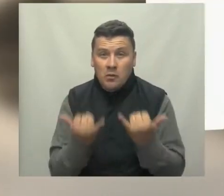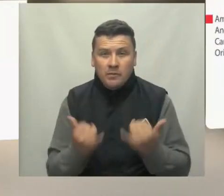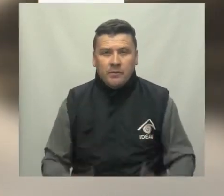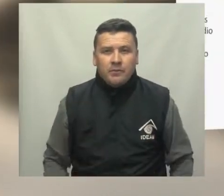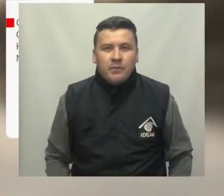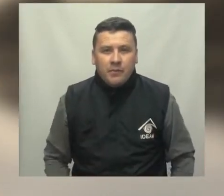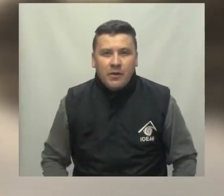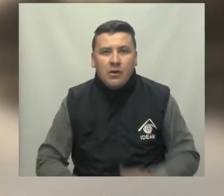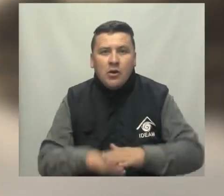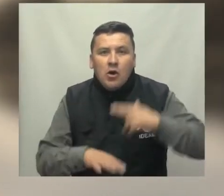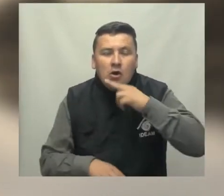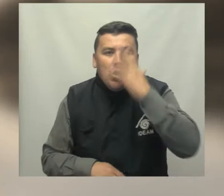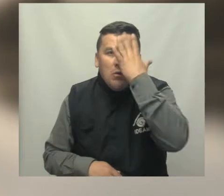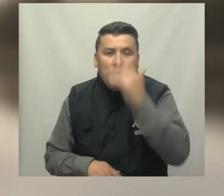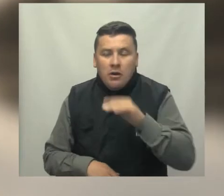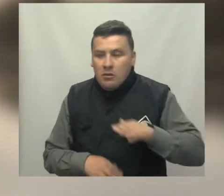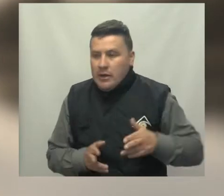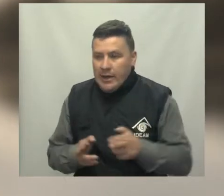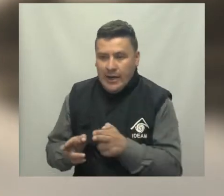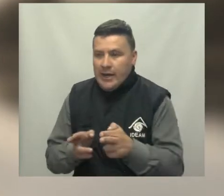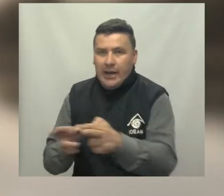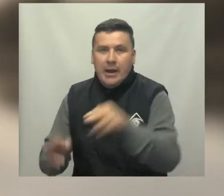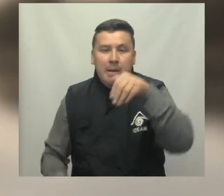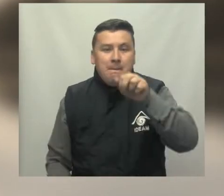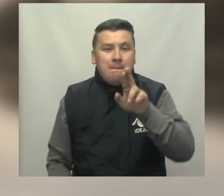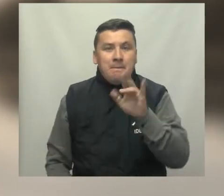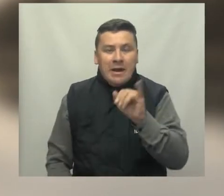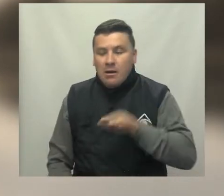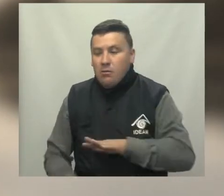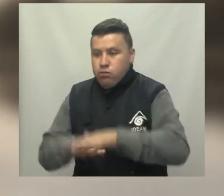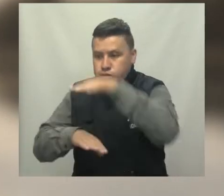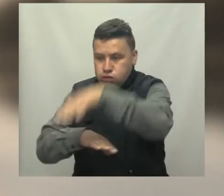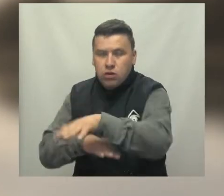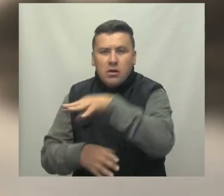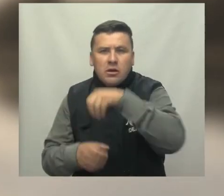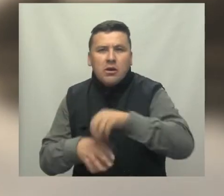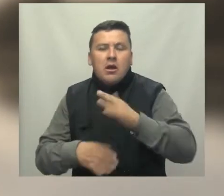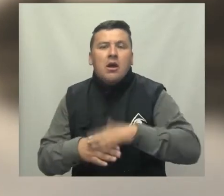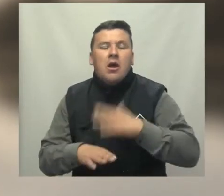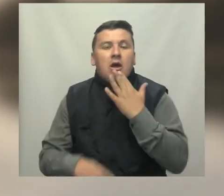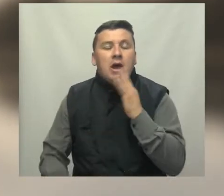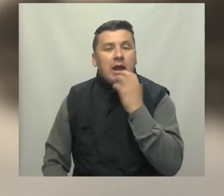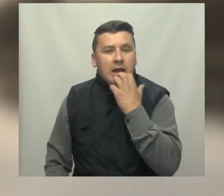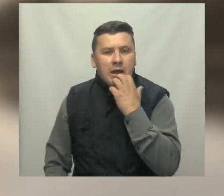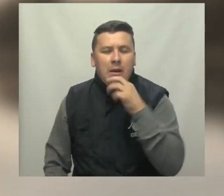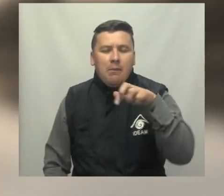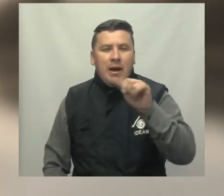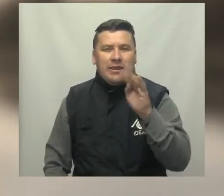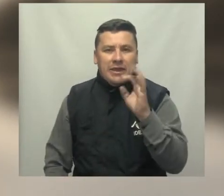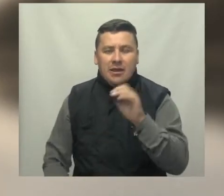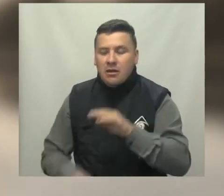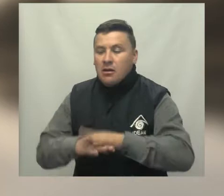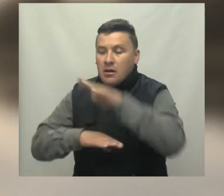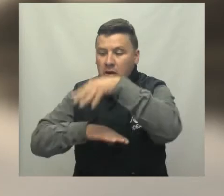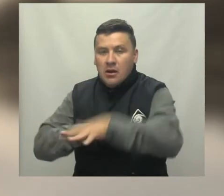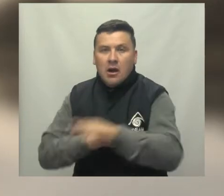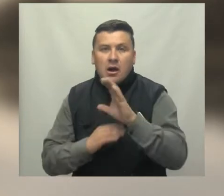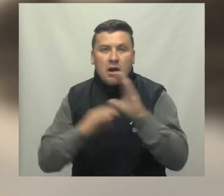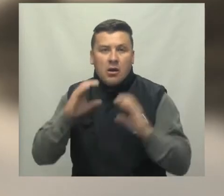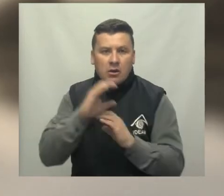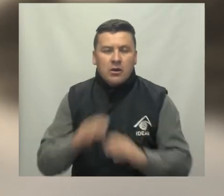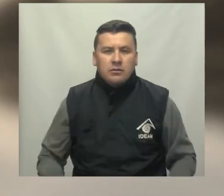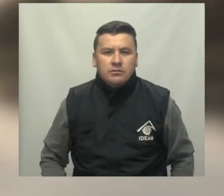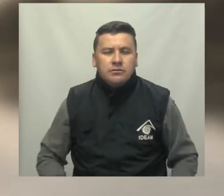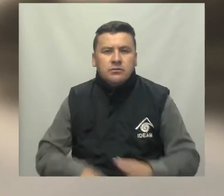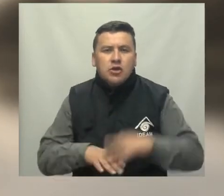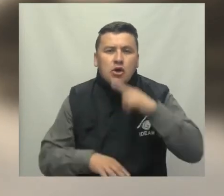nacional Alerta roja por altos niveles en el río Mira y en sus afluentes Y alerta naranja en el río Patía y en la cuenca alta del río Cauca